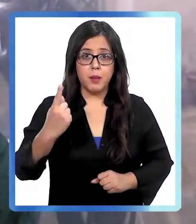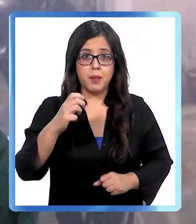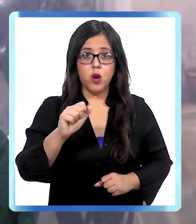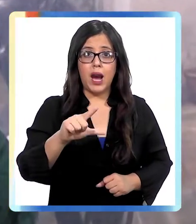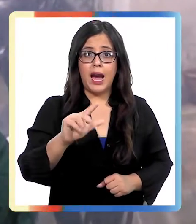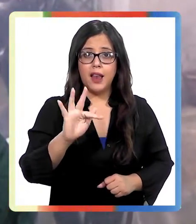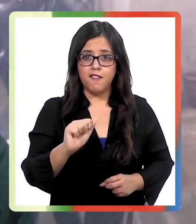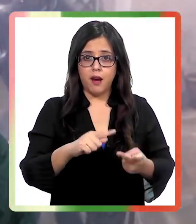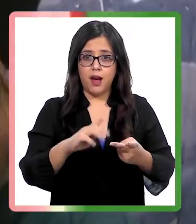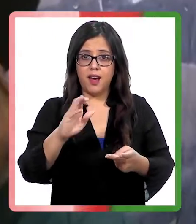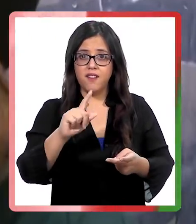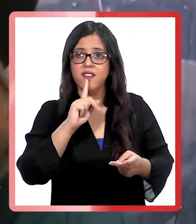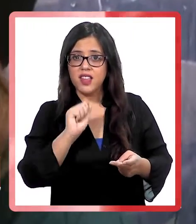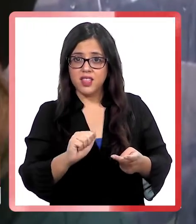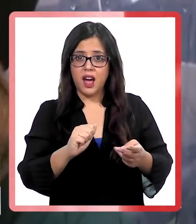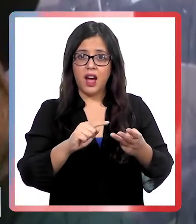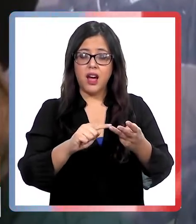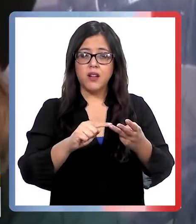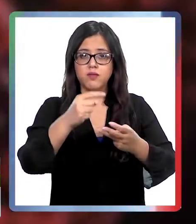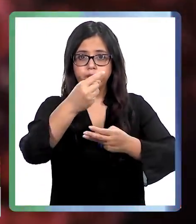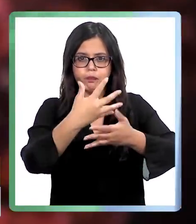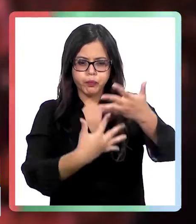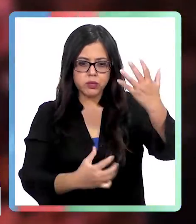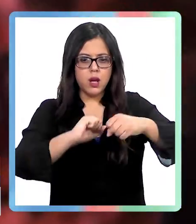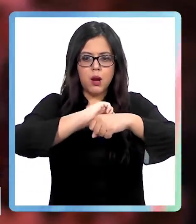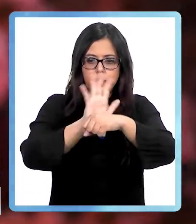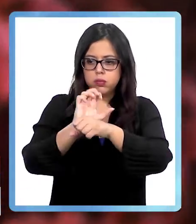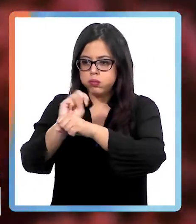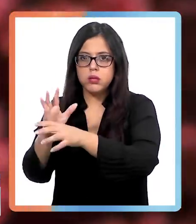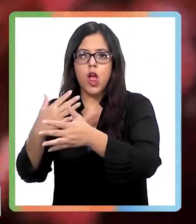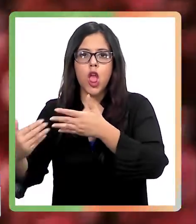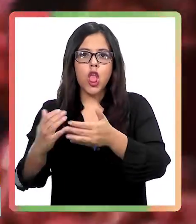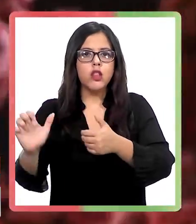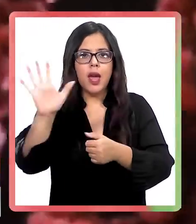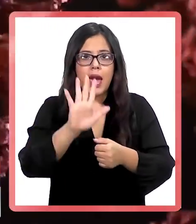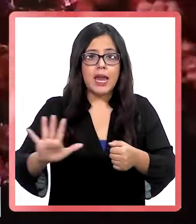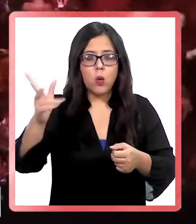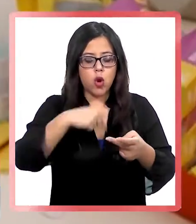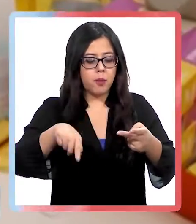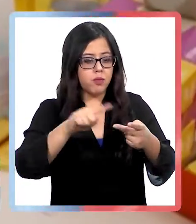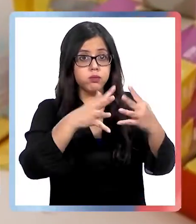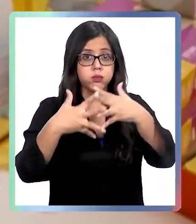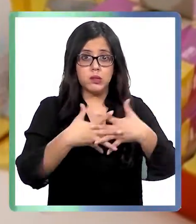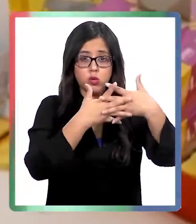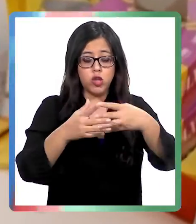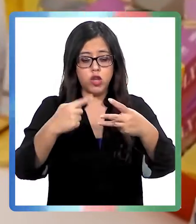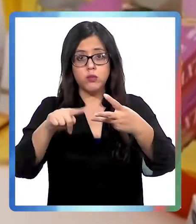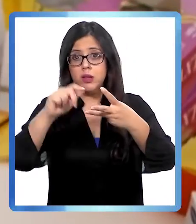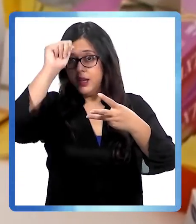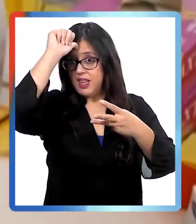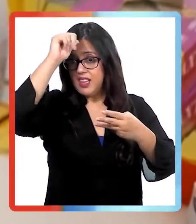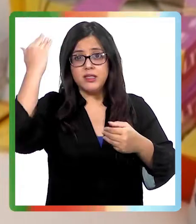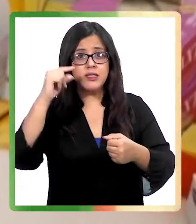Primero fue alfa, beta y luego un centenar de variantes que surgieron en Europa, Estados Unidos e India y recientemente